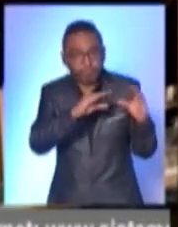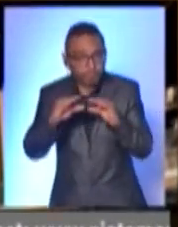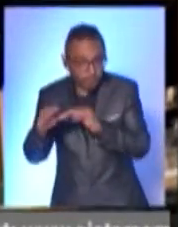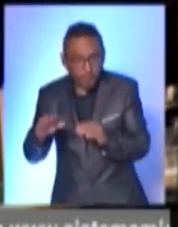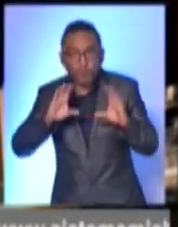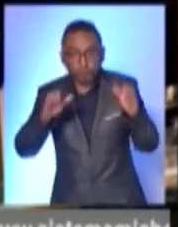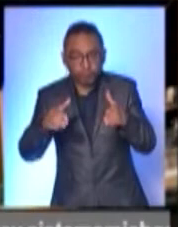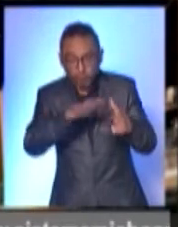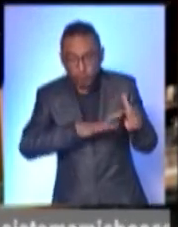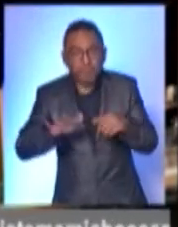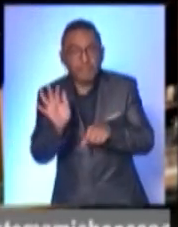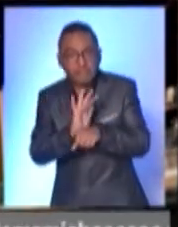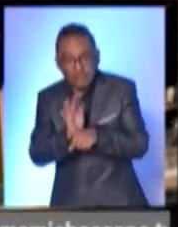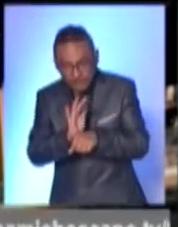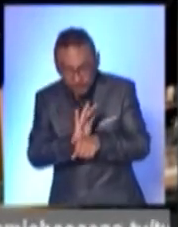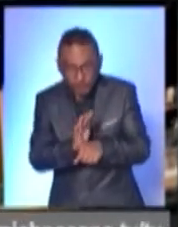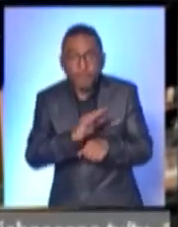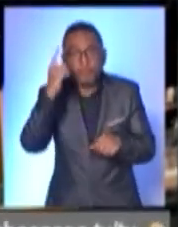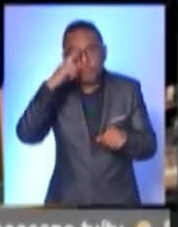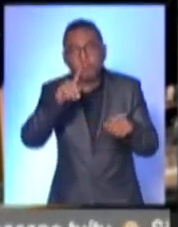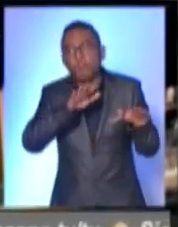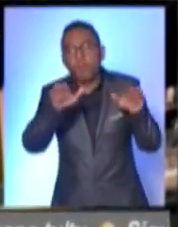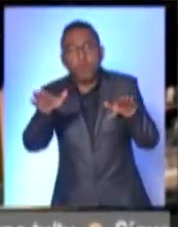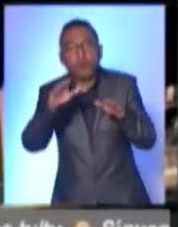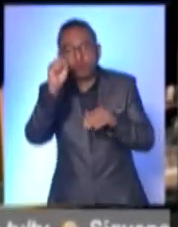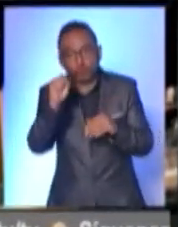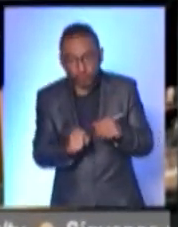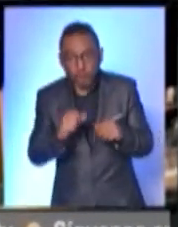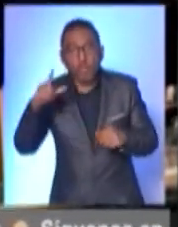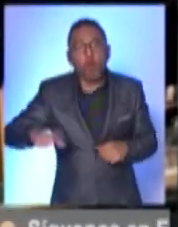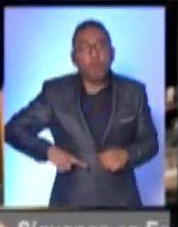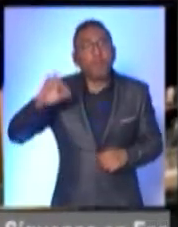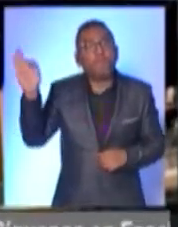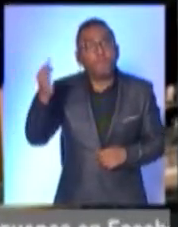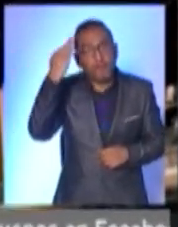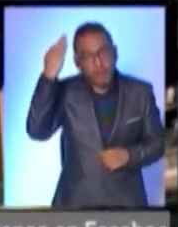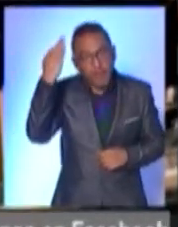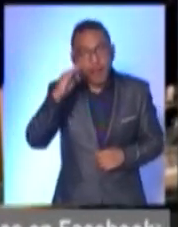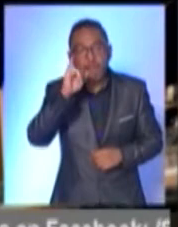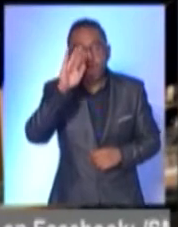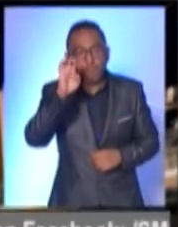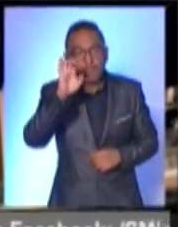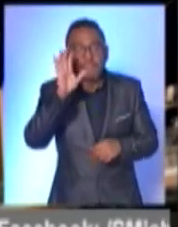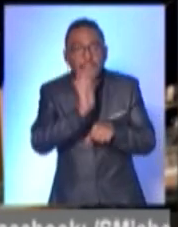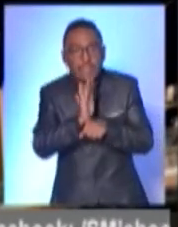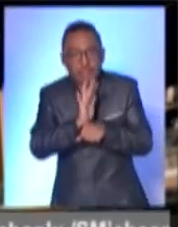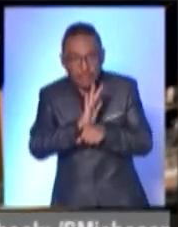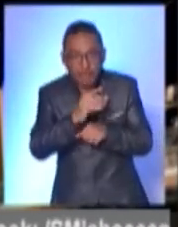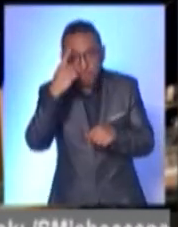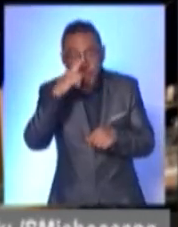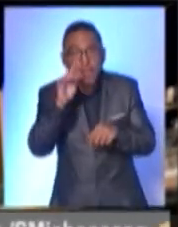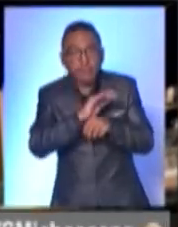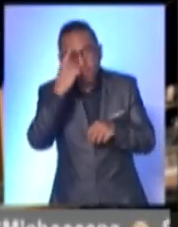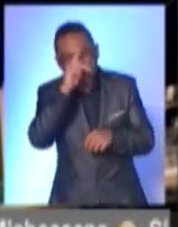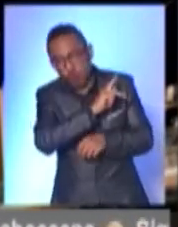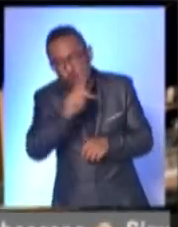Exhibición Cinematográfica, de Aeropuertos del Sureste y del Gobierno Federal a través de Eficine Distribución. Cine para Todos surge